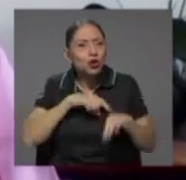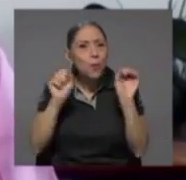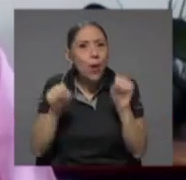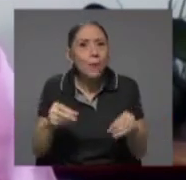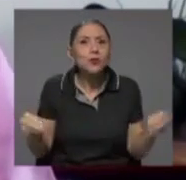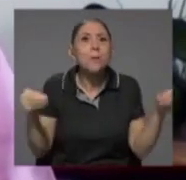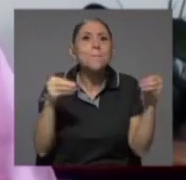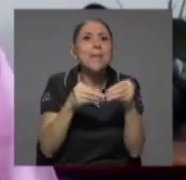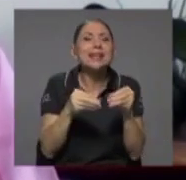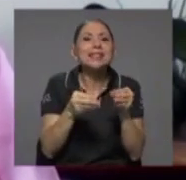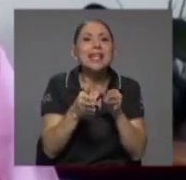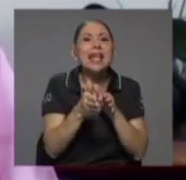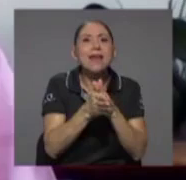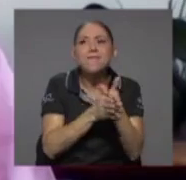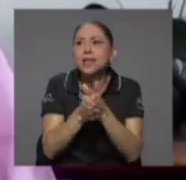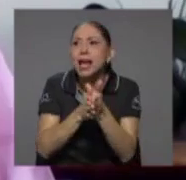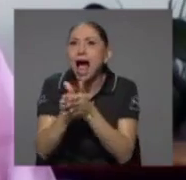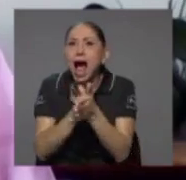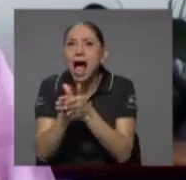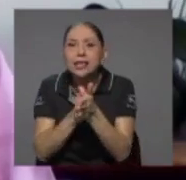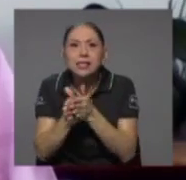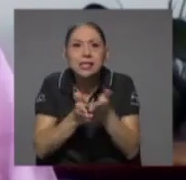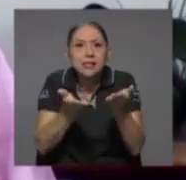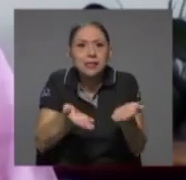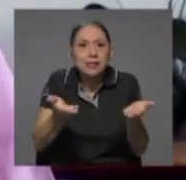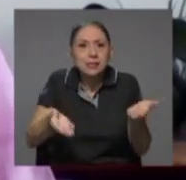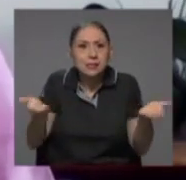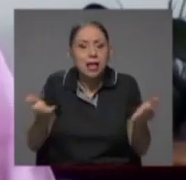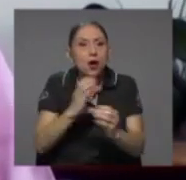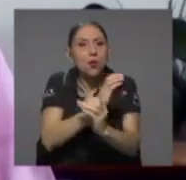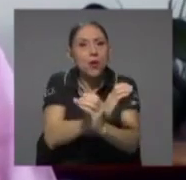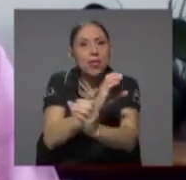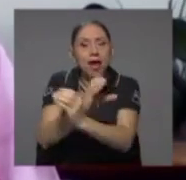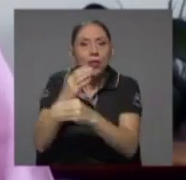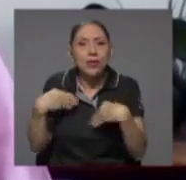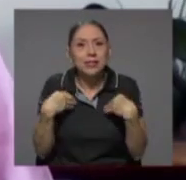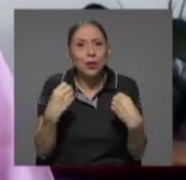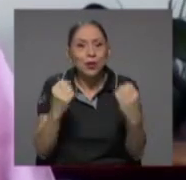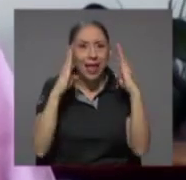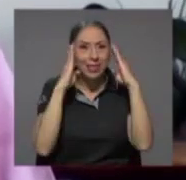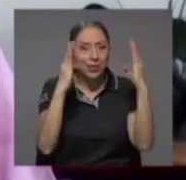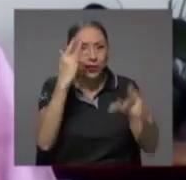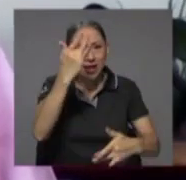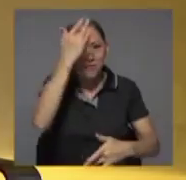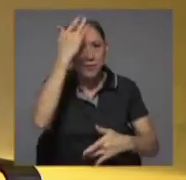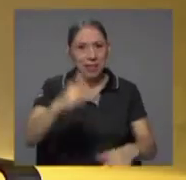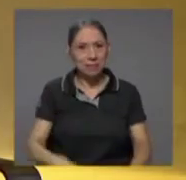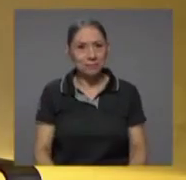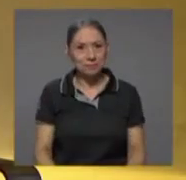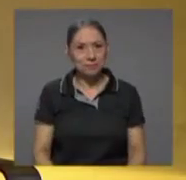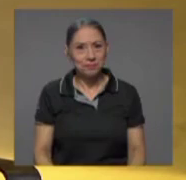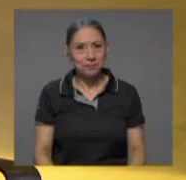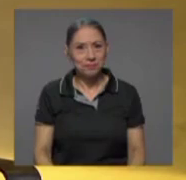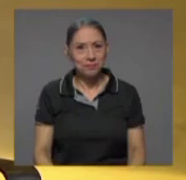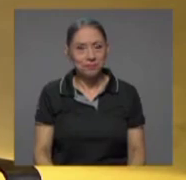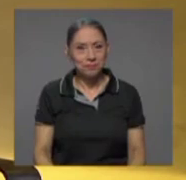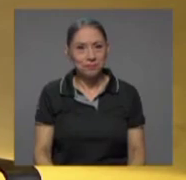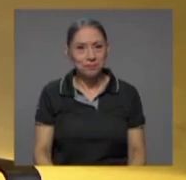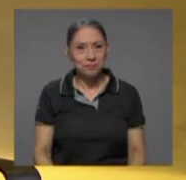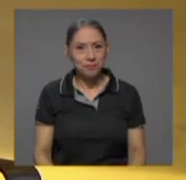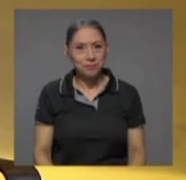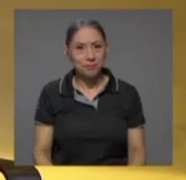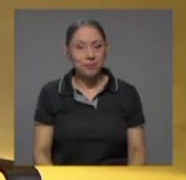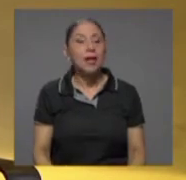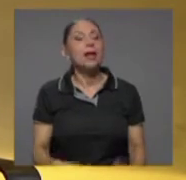eficaces en el cuidado de la salud y la atención de las enfermedades y me parece que